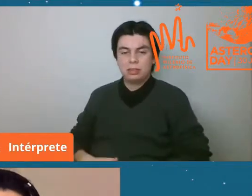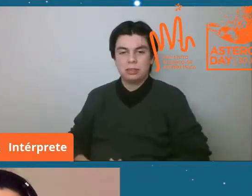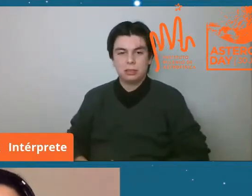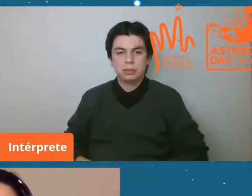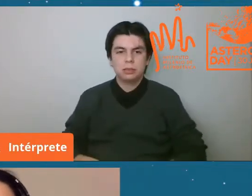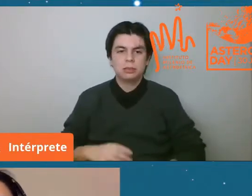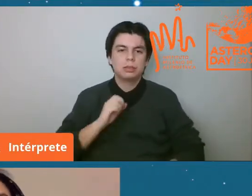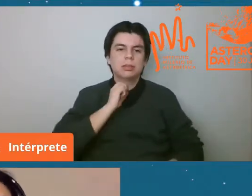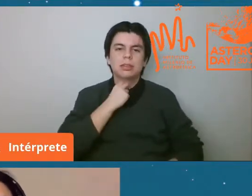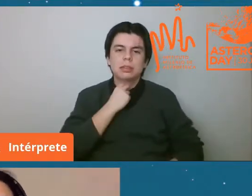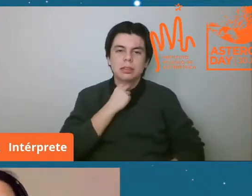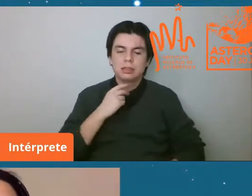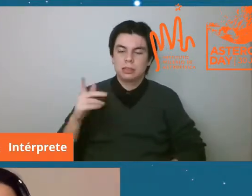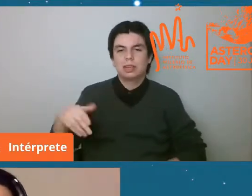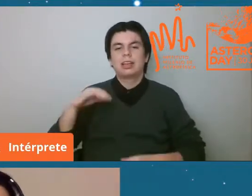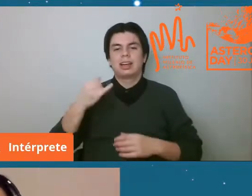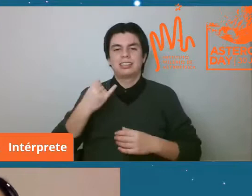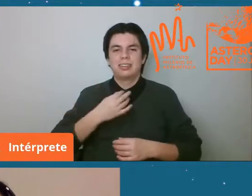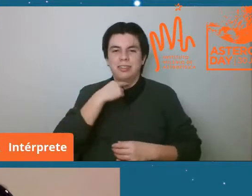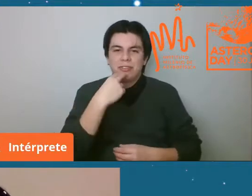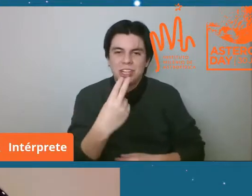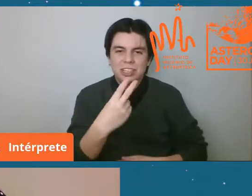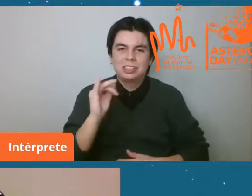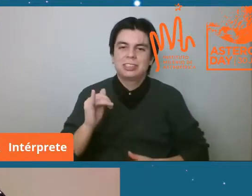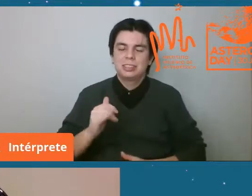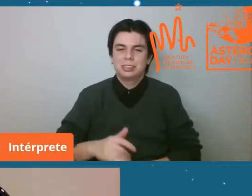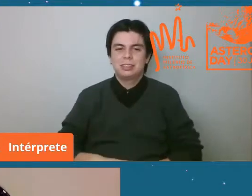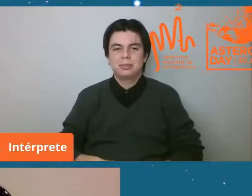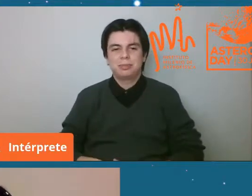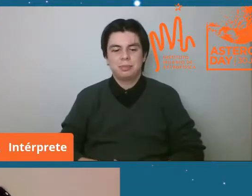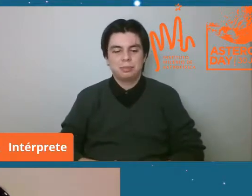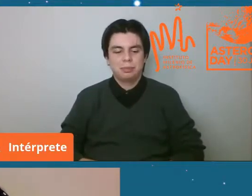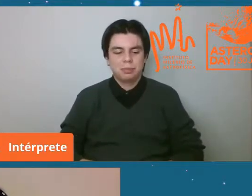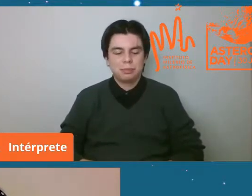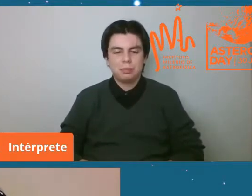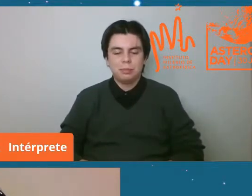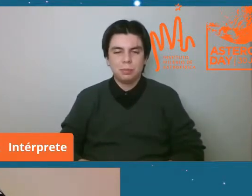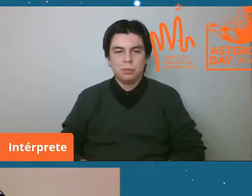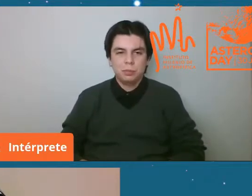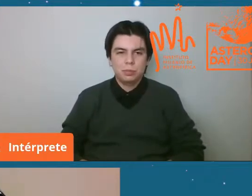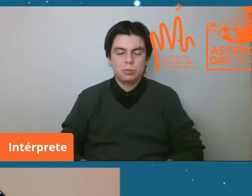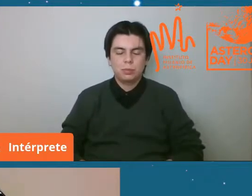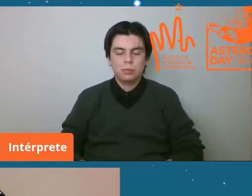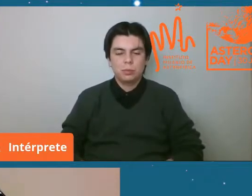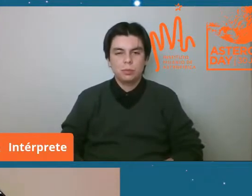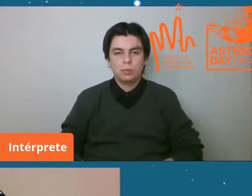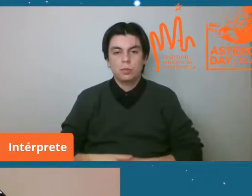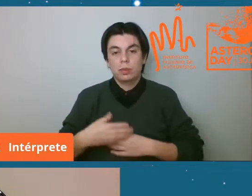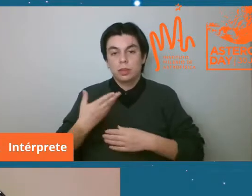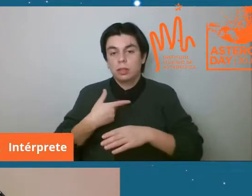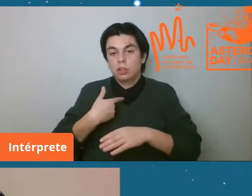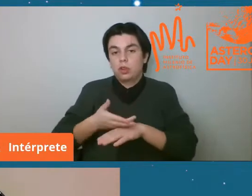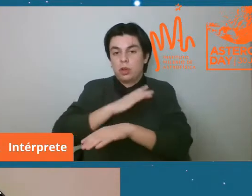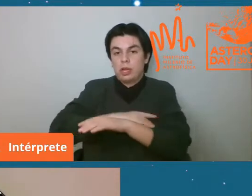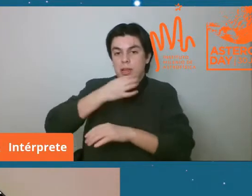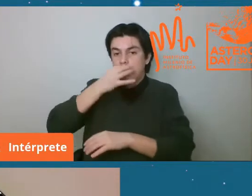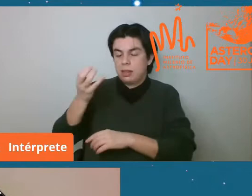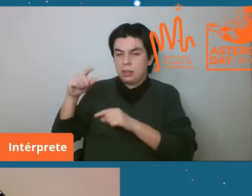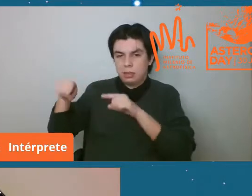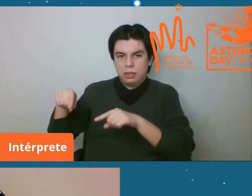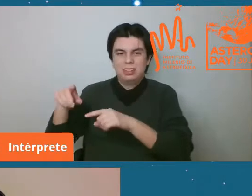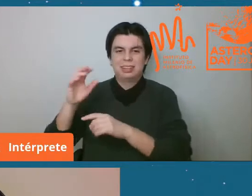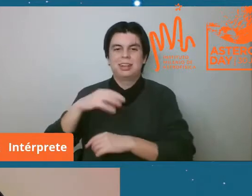No te escuchamos, tienes muteado. Ahora sí. Ahora sí. Bueno, como contaba, Millarca es